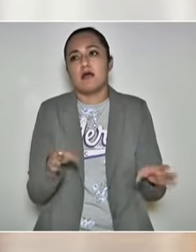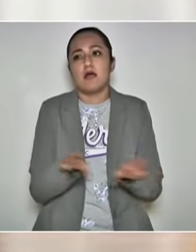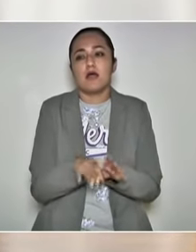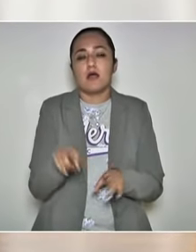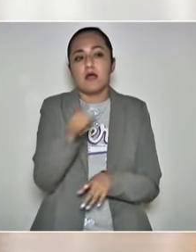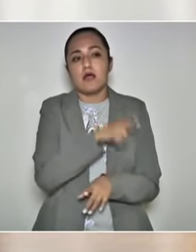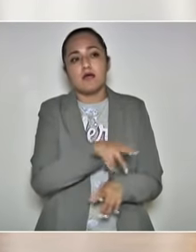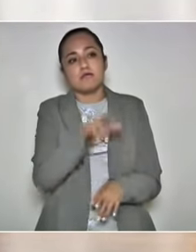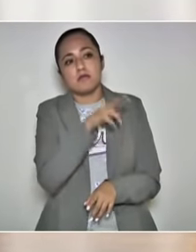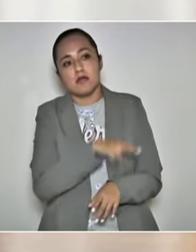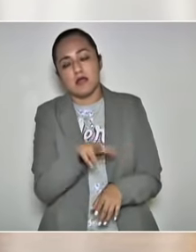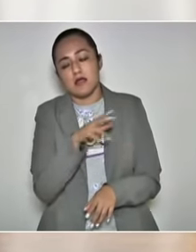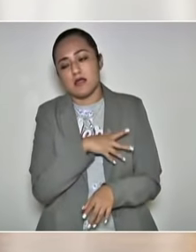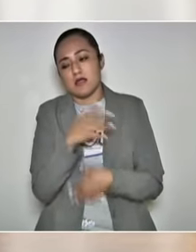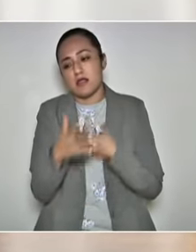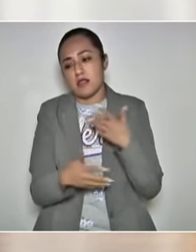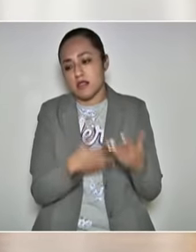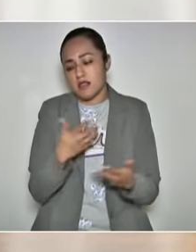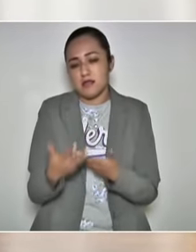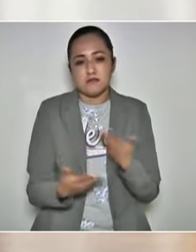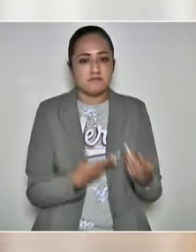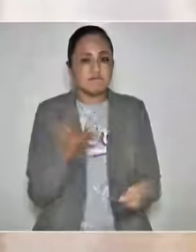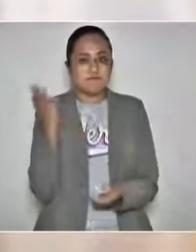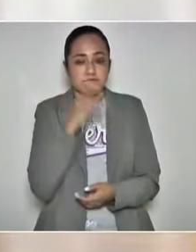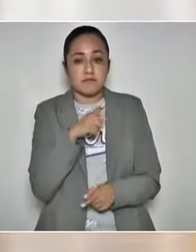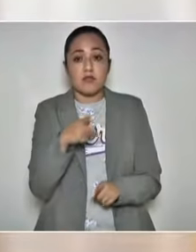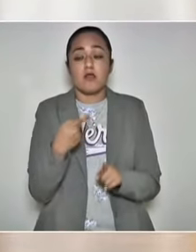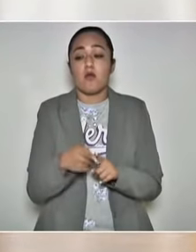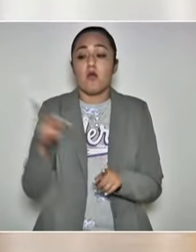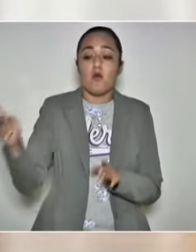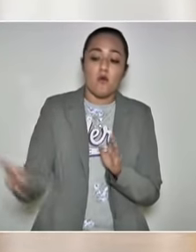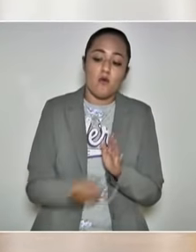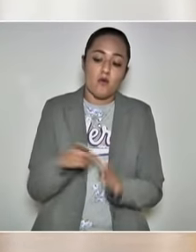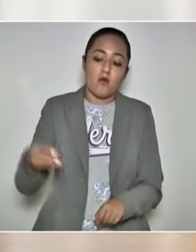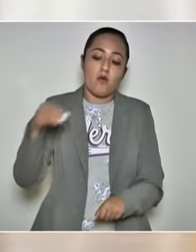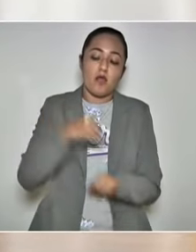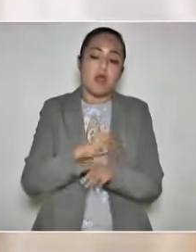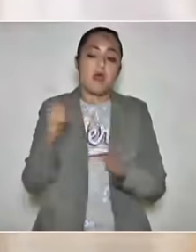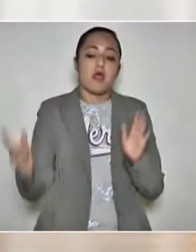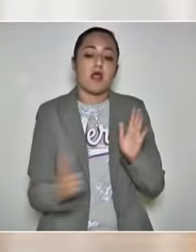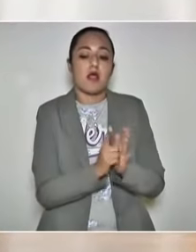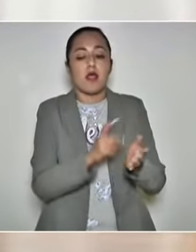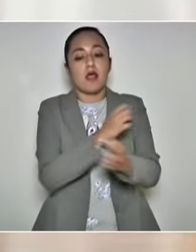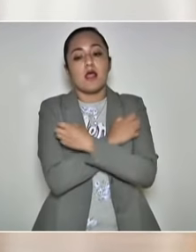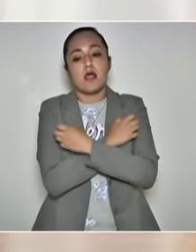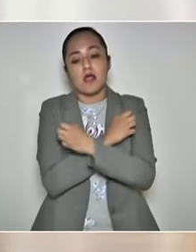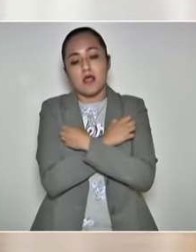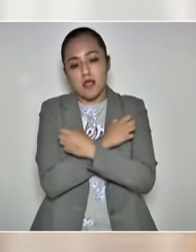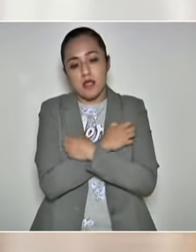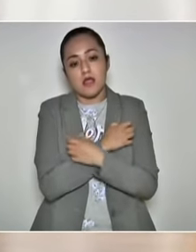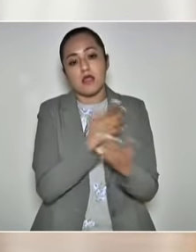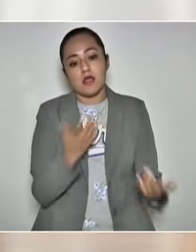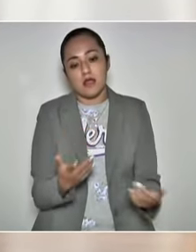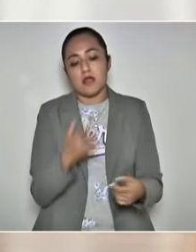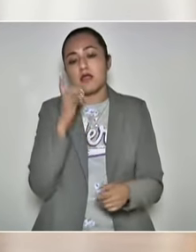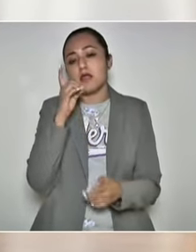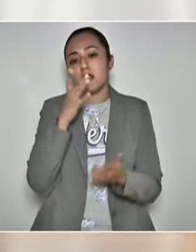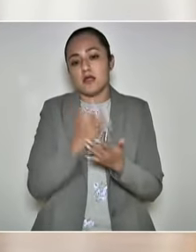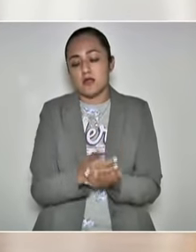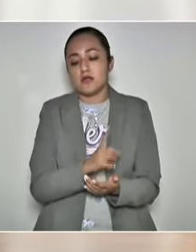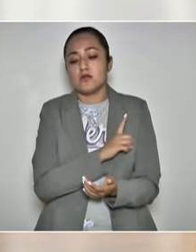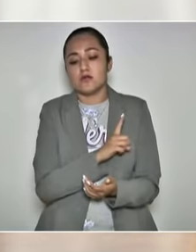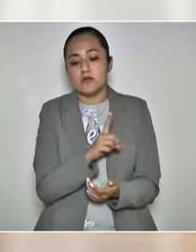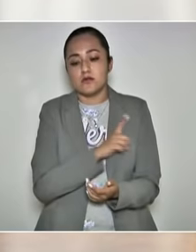privados, que ellos van a volver a replantear la ley de educación. Se trata solamente